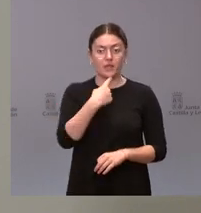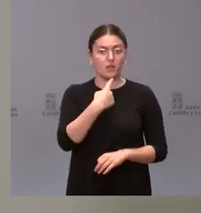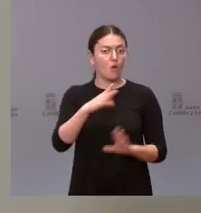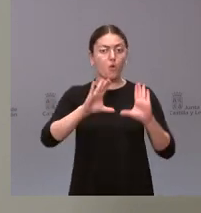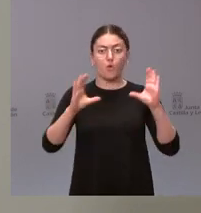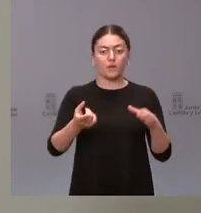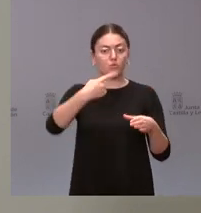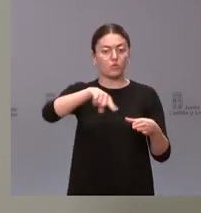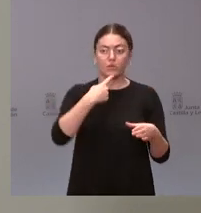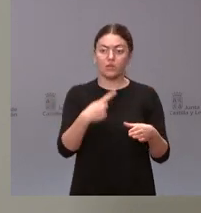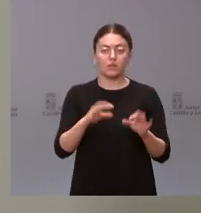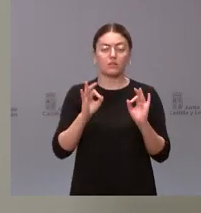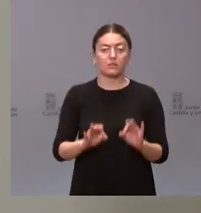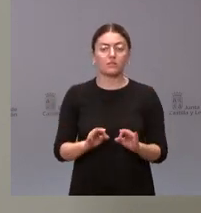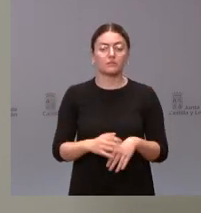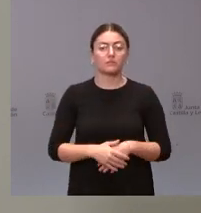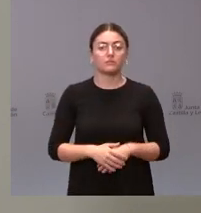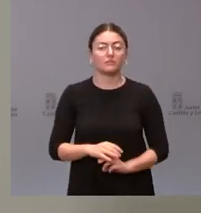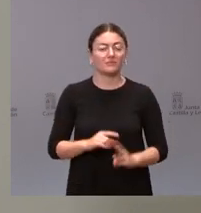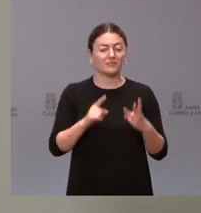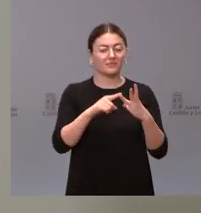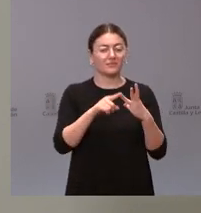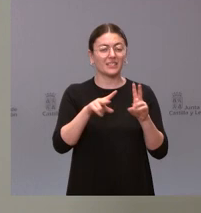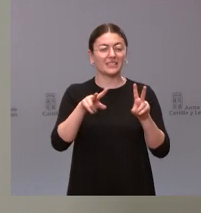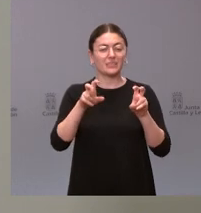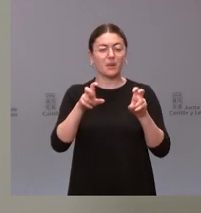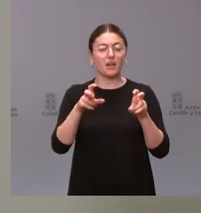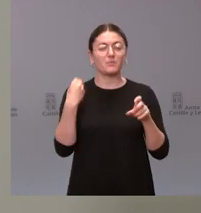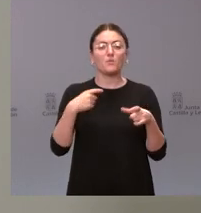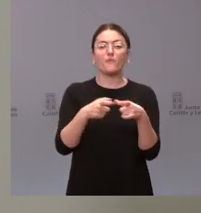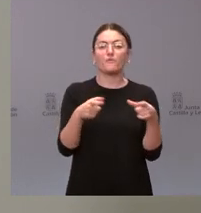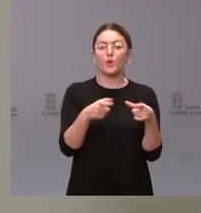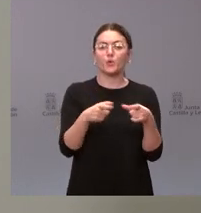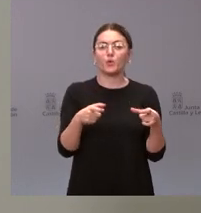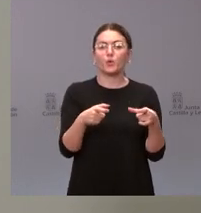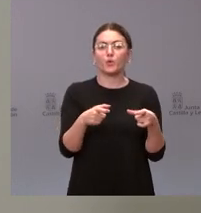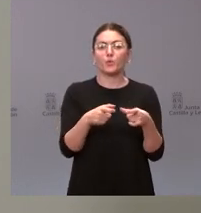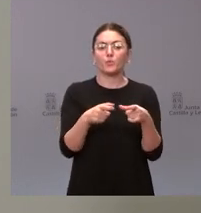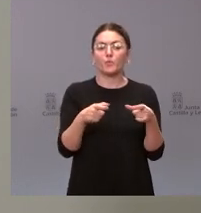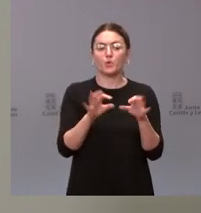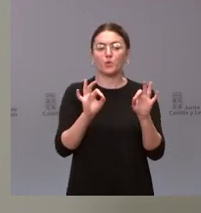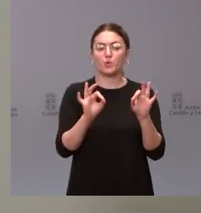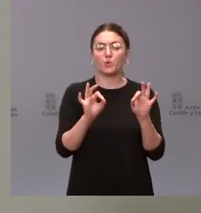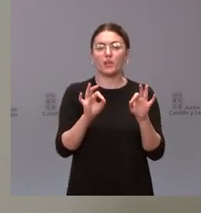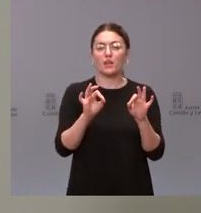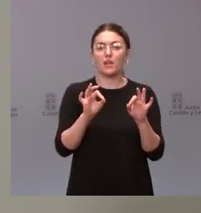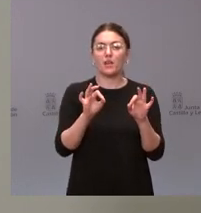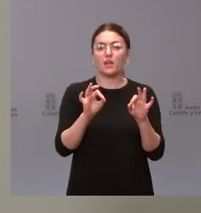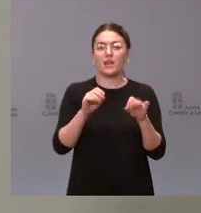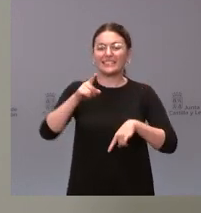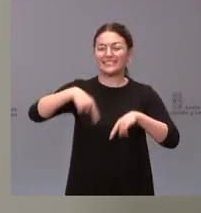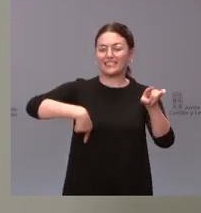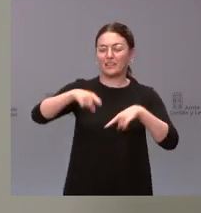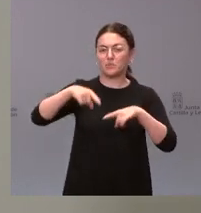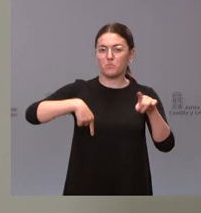gobierno de la comunidad autónoma y la última cuestión que me planteaba la del bono que planteo de la ruta del